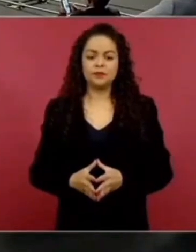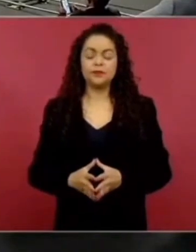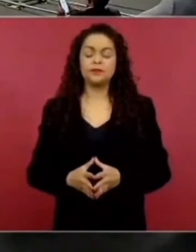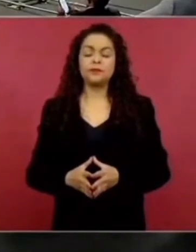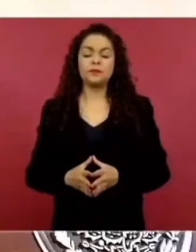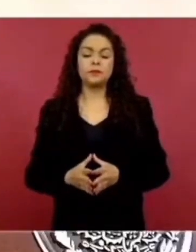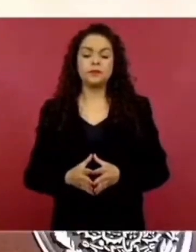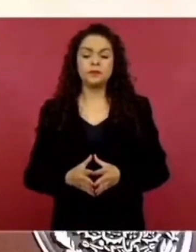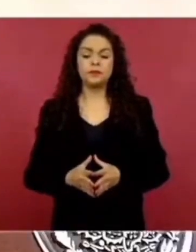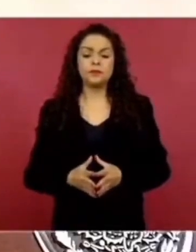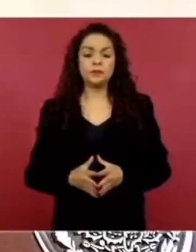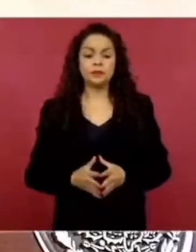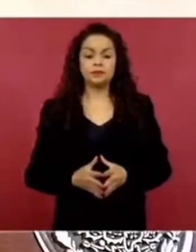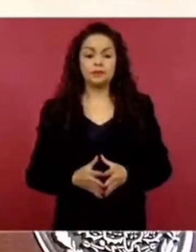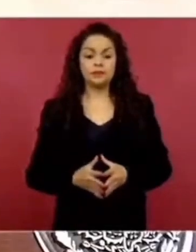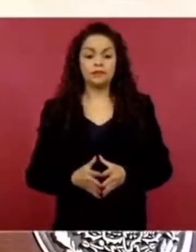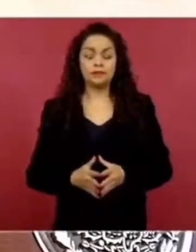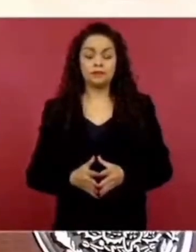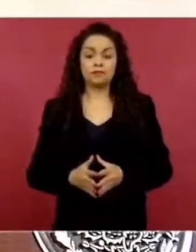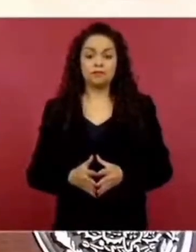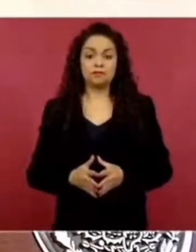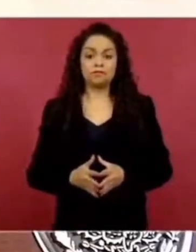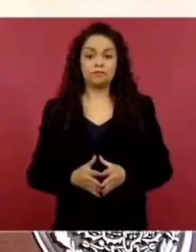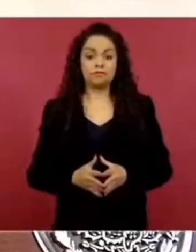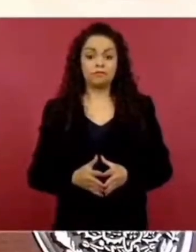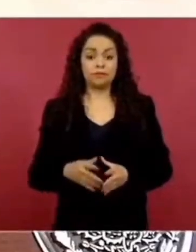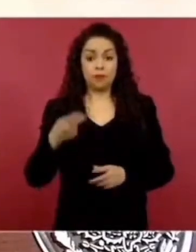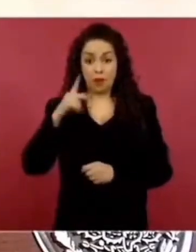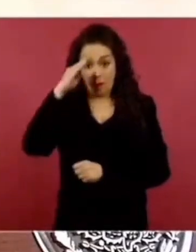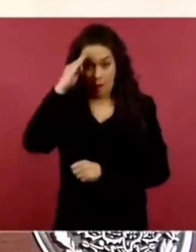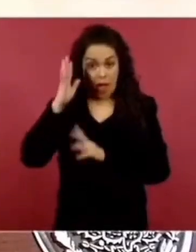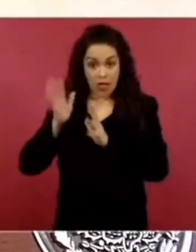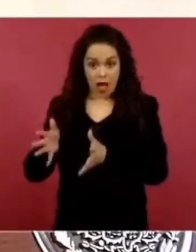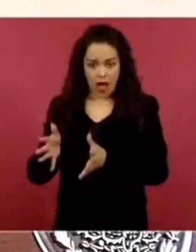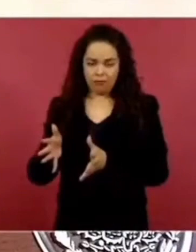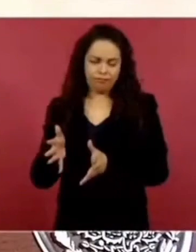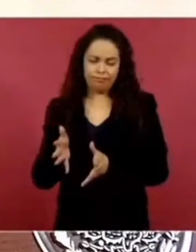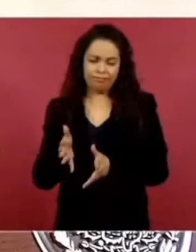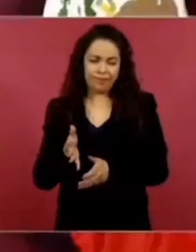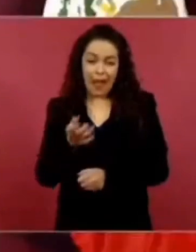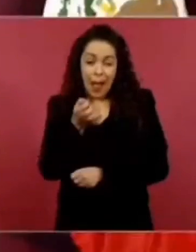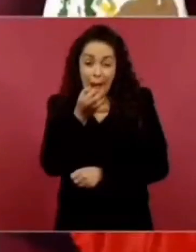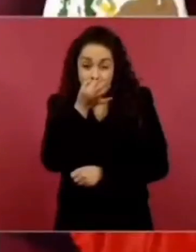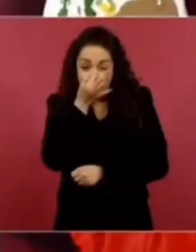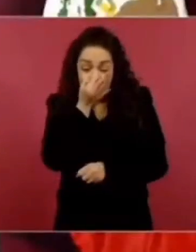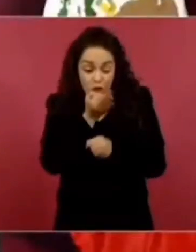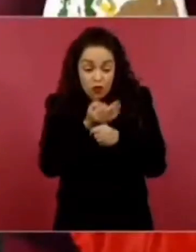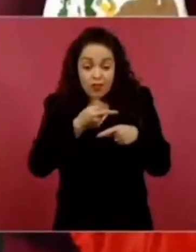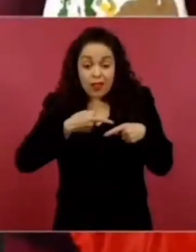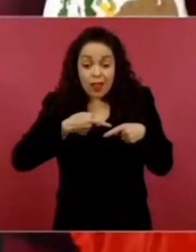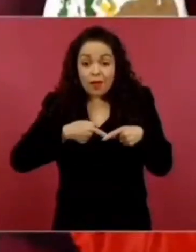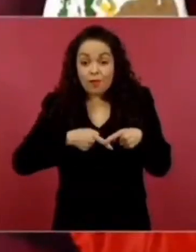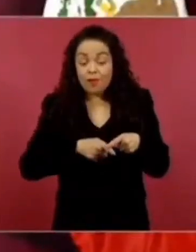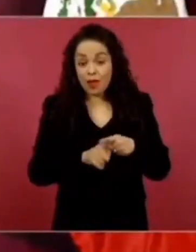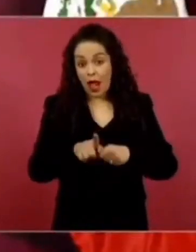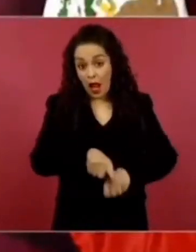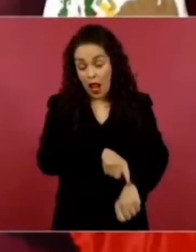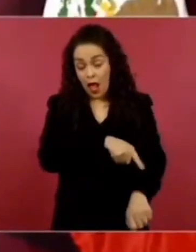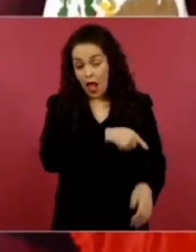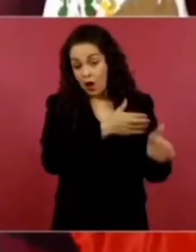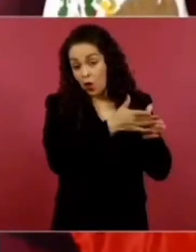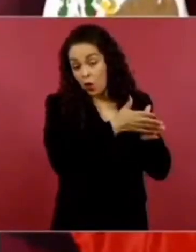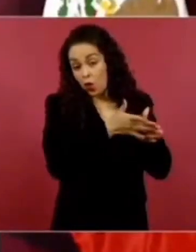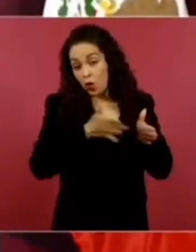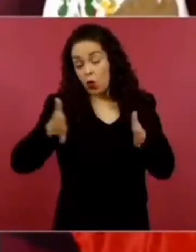todavía el inicio de todo un juicio en donde se